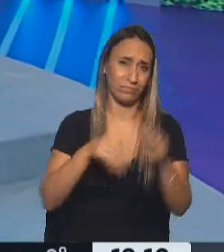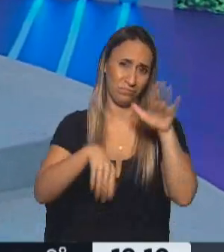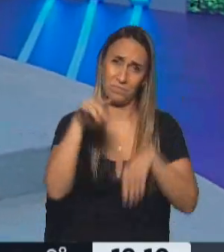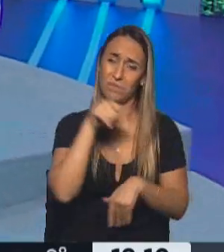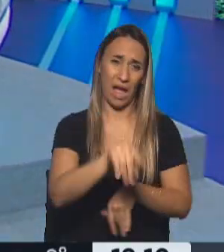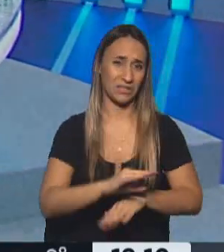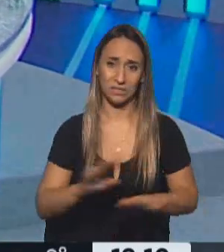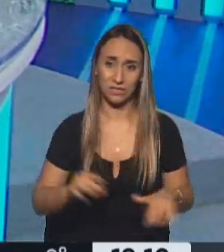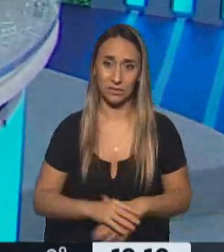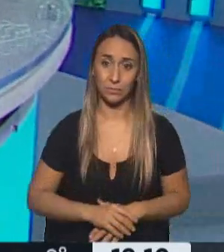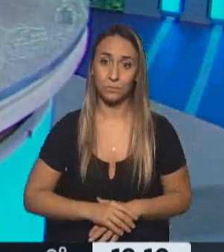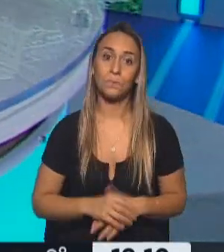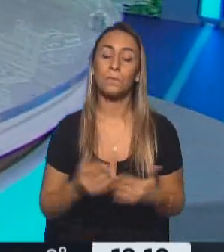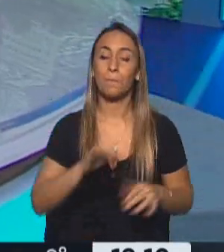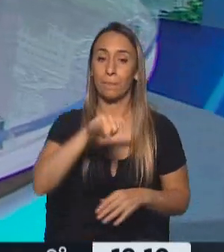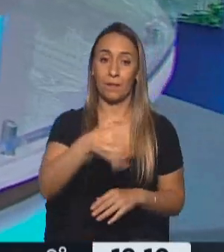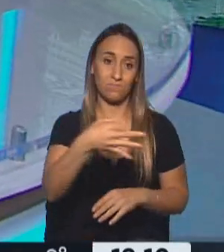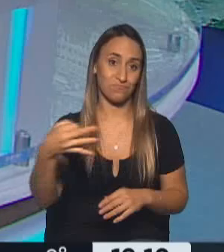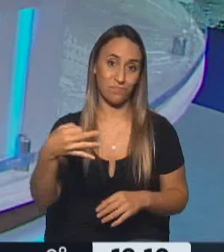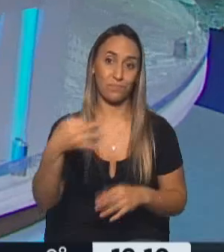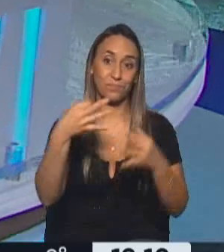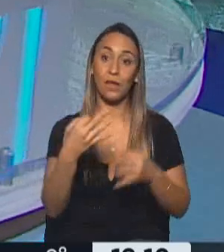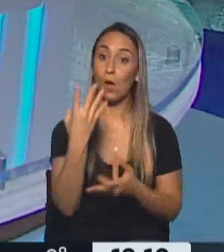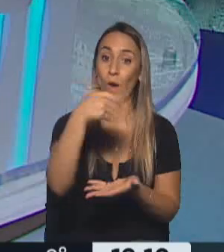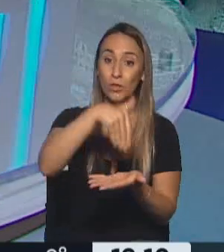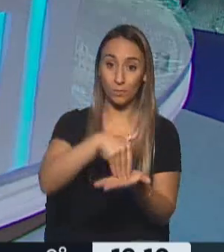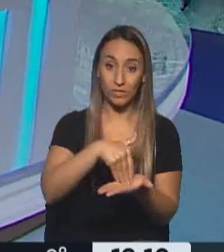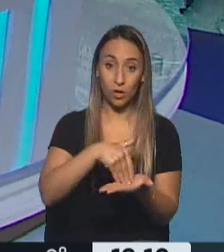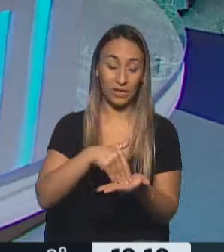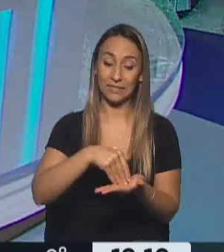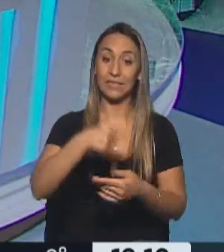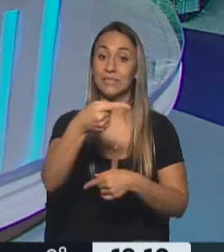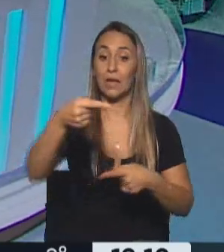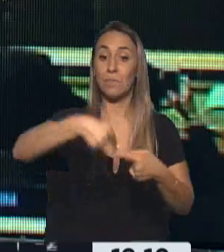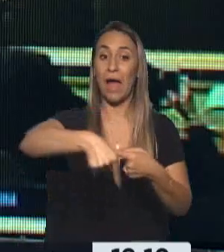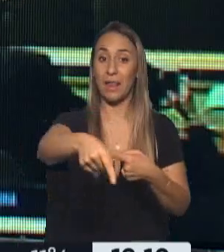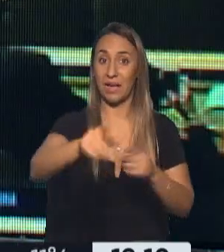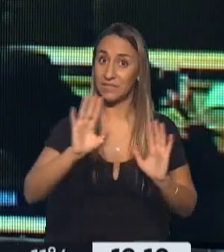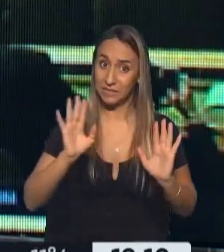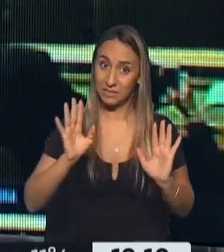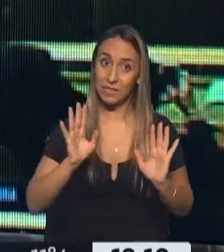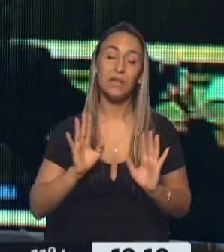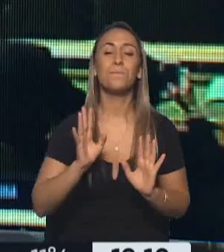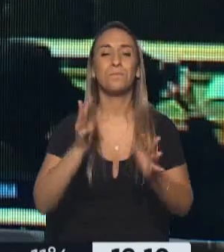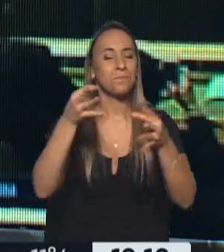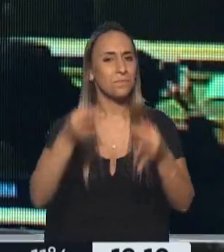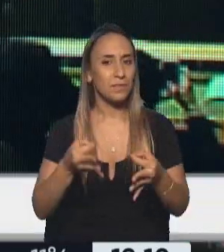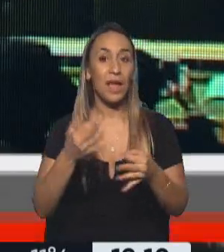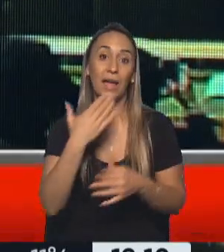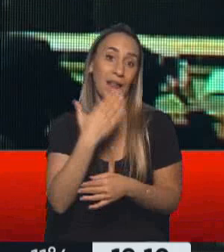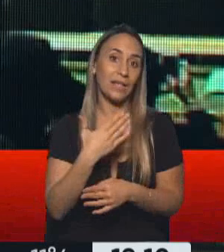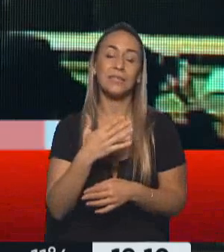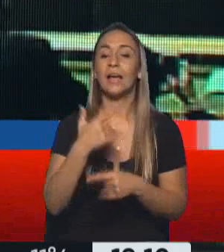aún mayor, Leticia. Sí, así es, 4 millones en las próximas semanas. Lo que estamos viendo, bueno, de hecho con los corredores